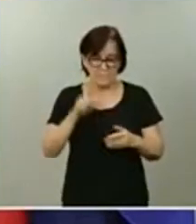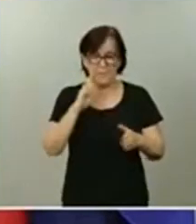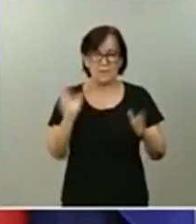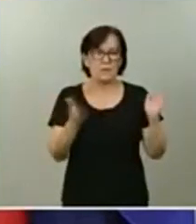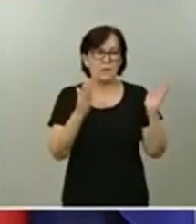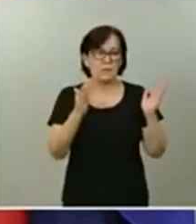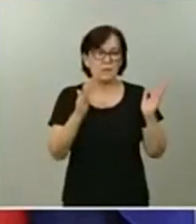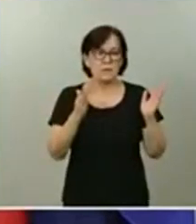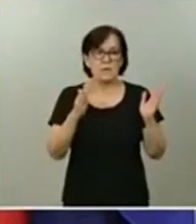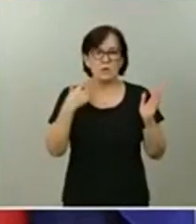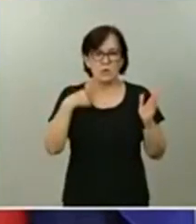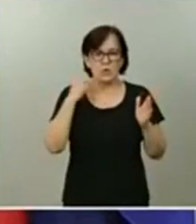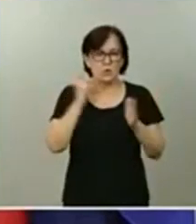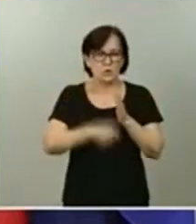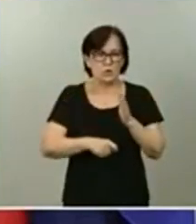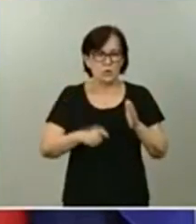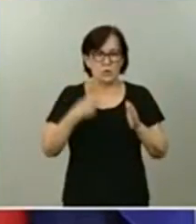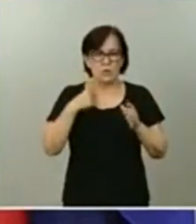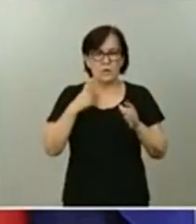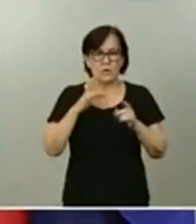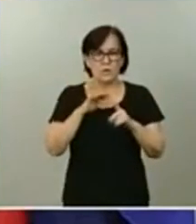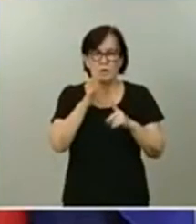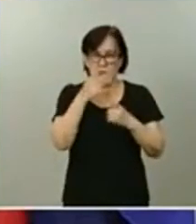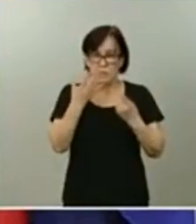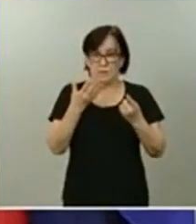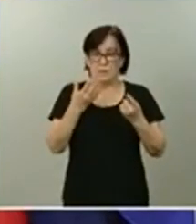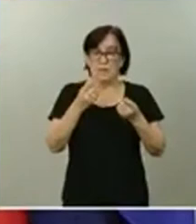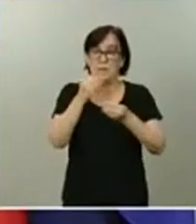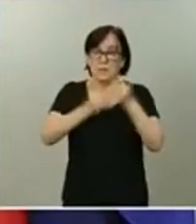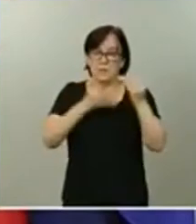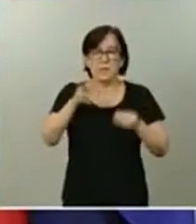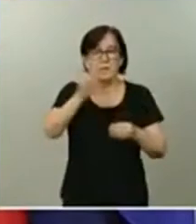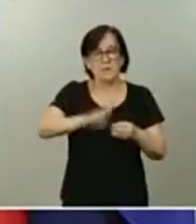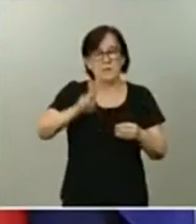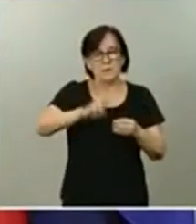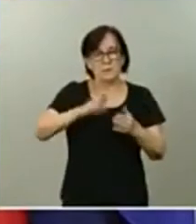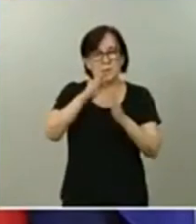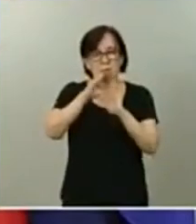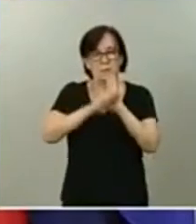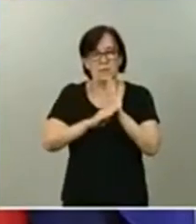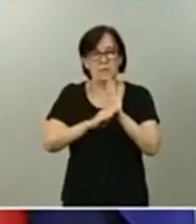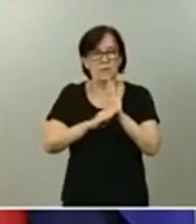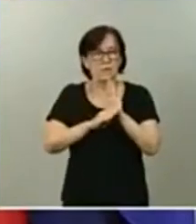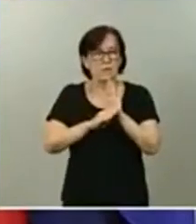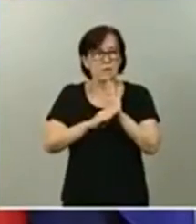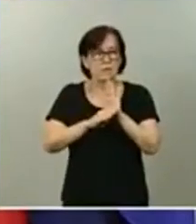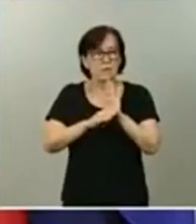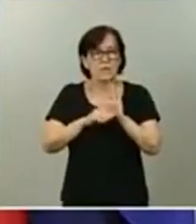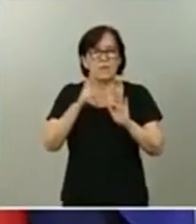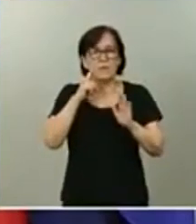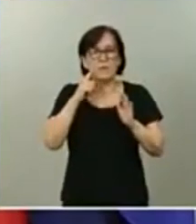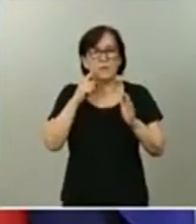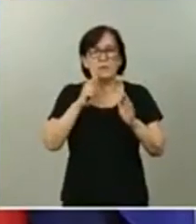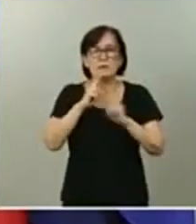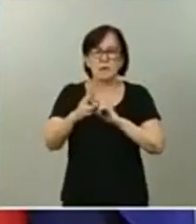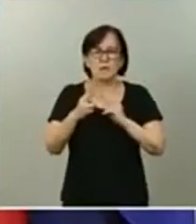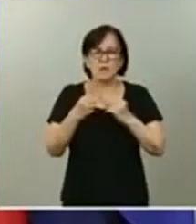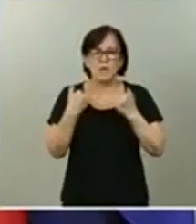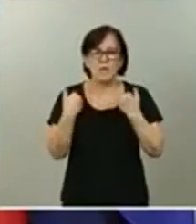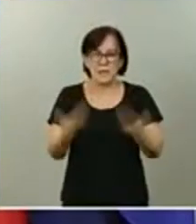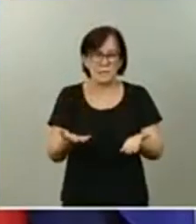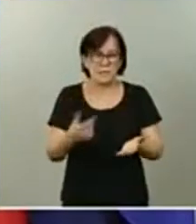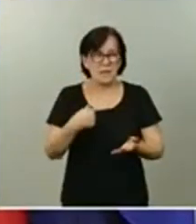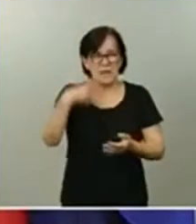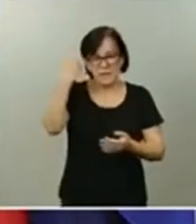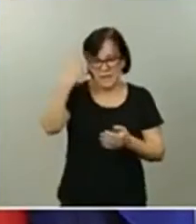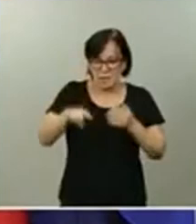la epidemia, que es el estado de alarma en sí mismo. Se repasan los pilares de respuesta temprana. Saben ustedes que en este